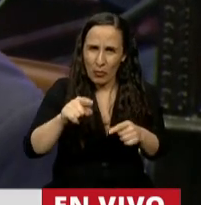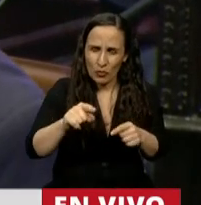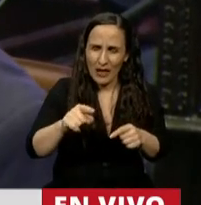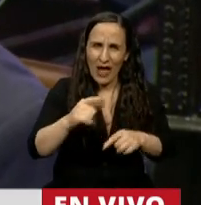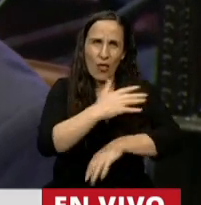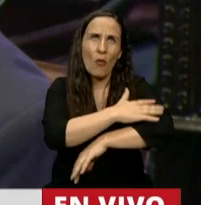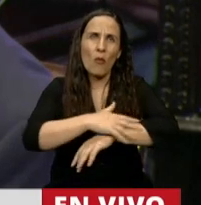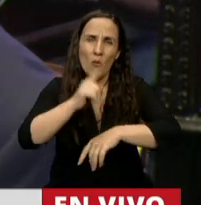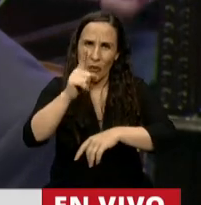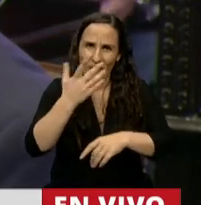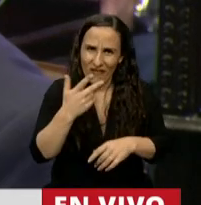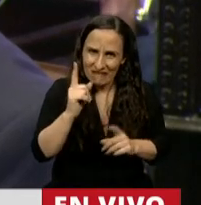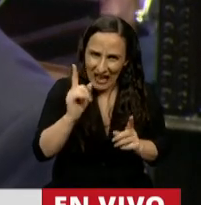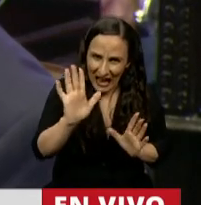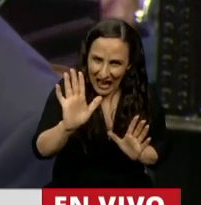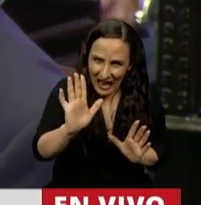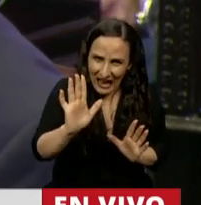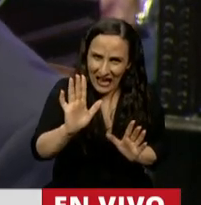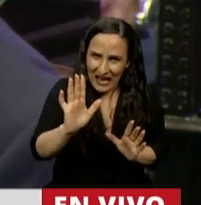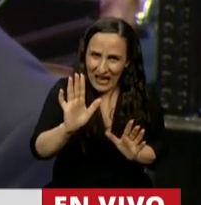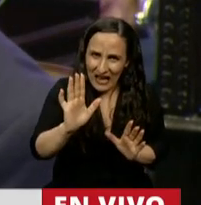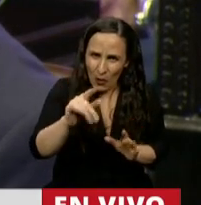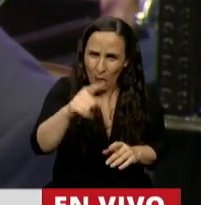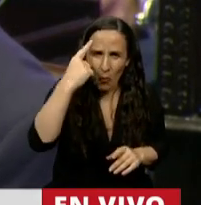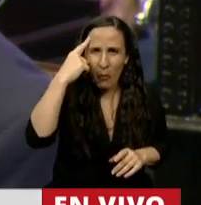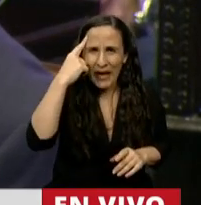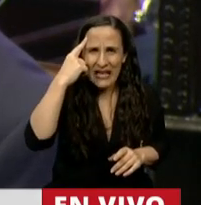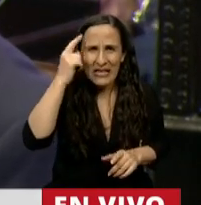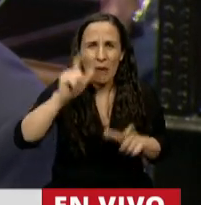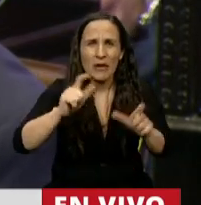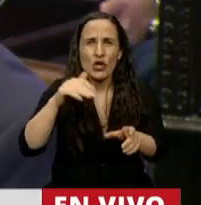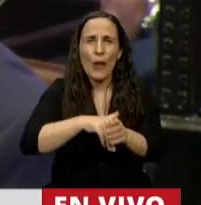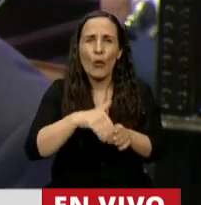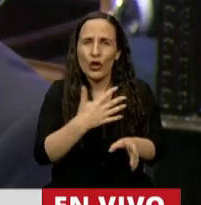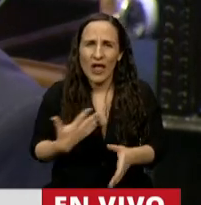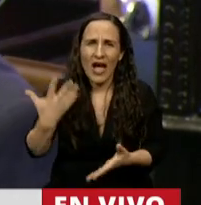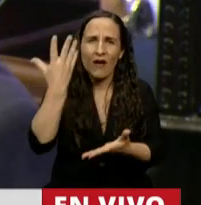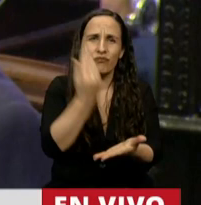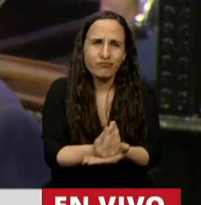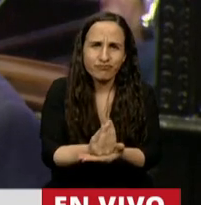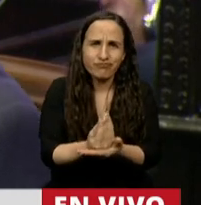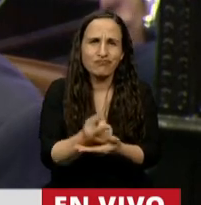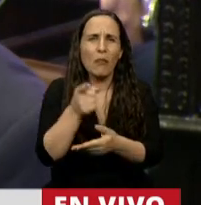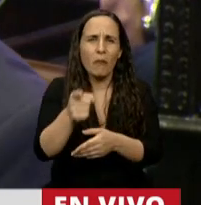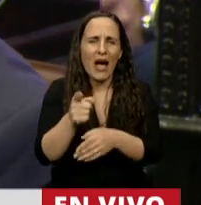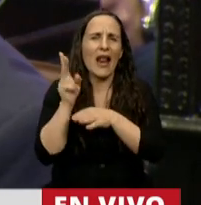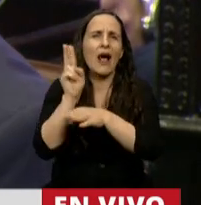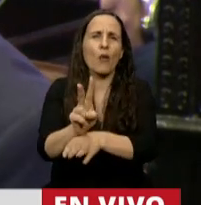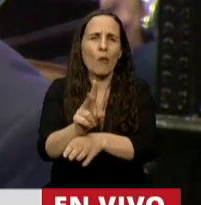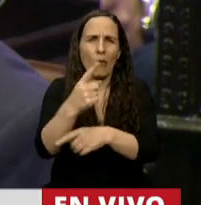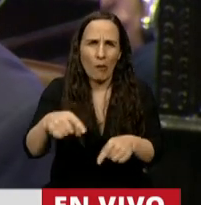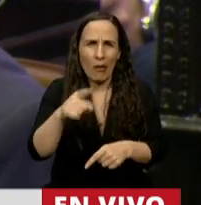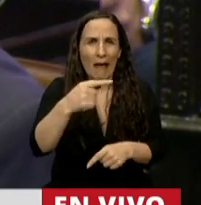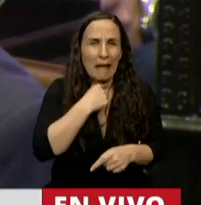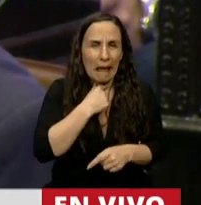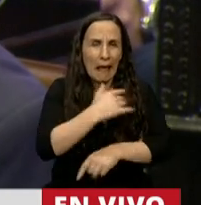de este país? ¿Usted cree que los que me votaron a mí para que yo venga a defender sus intereses quieren